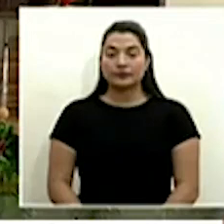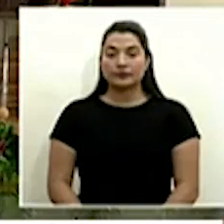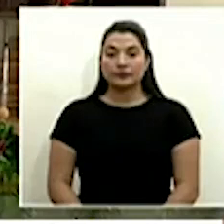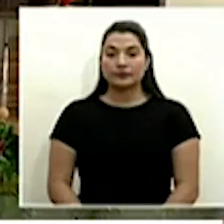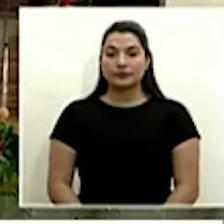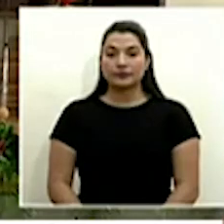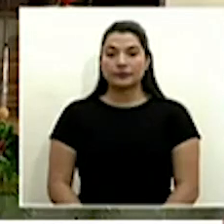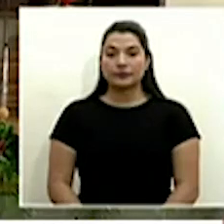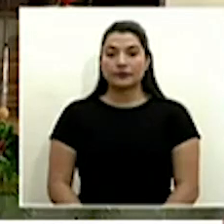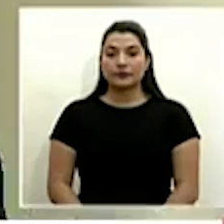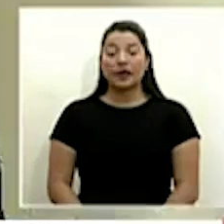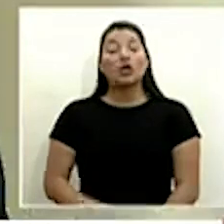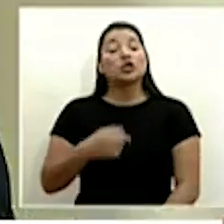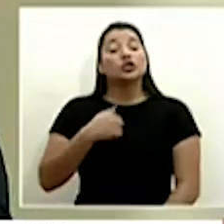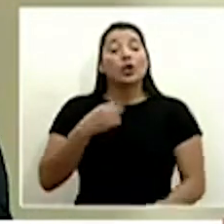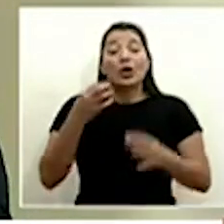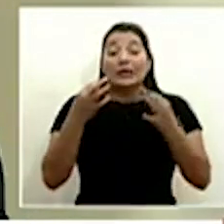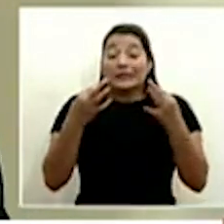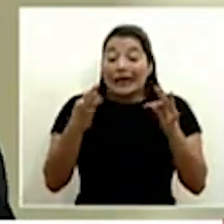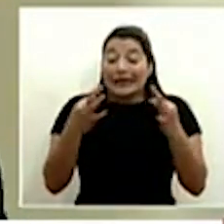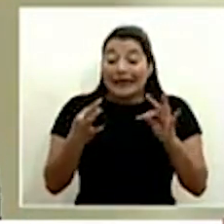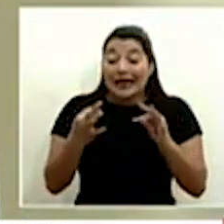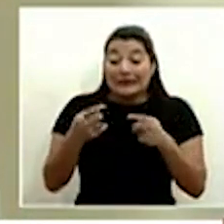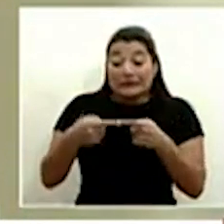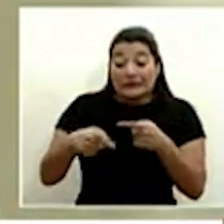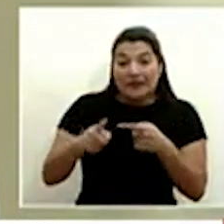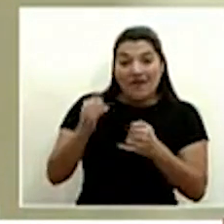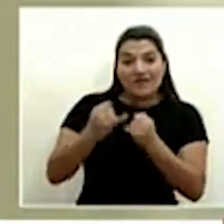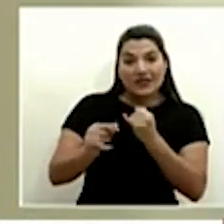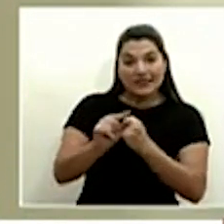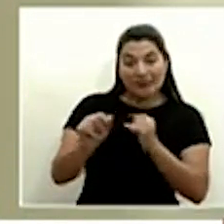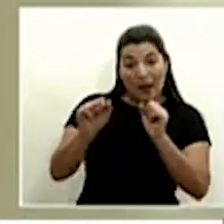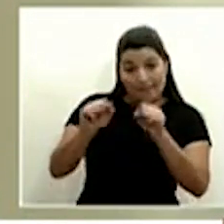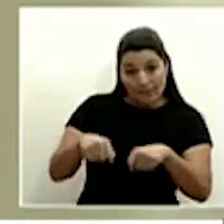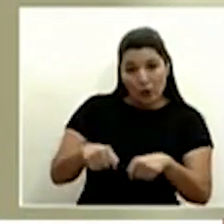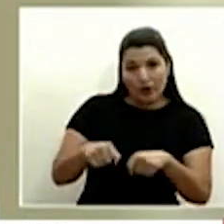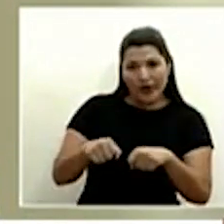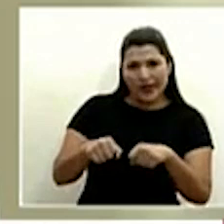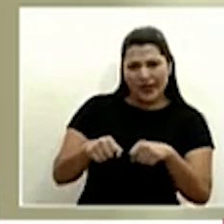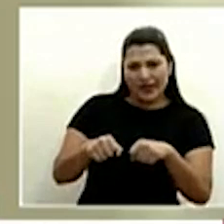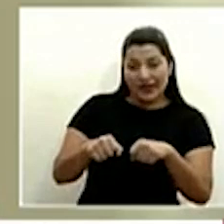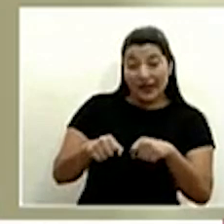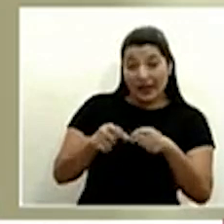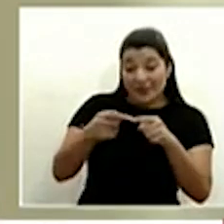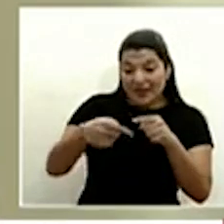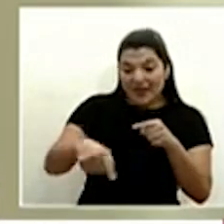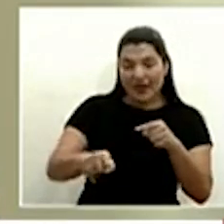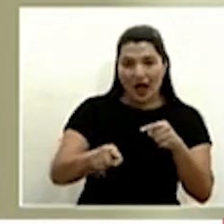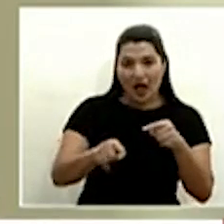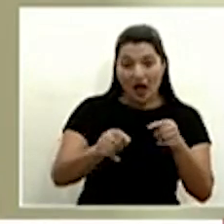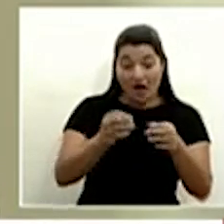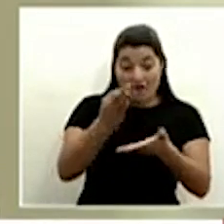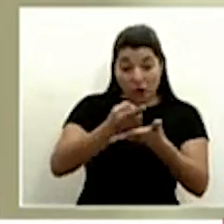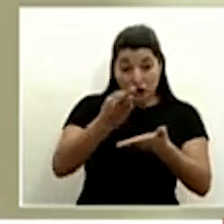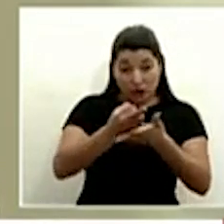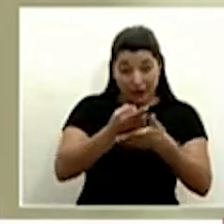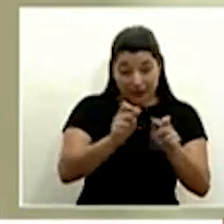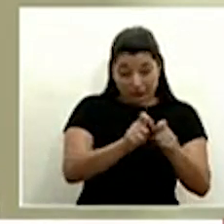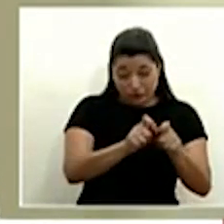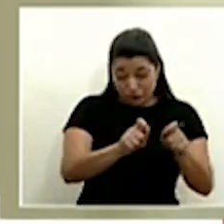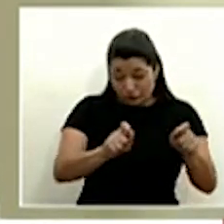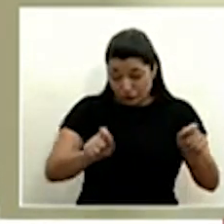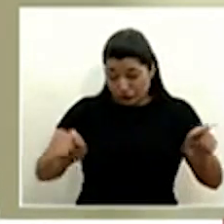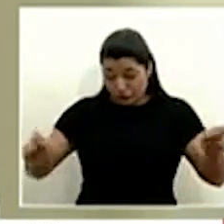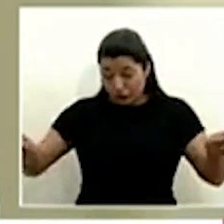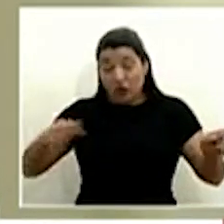voy a hacer todo lo posible por este fin de semana hacer un recorrido por todo el cordón fronterizo es bastante para valorar muchas